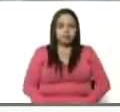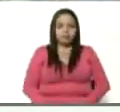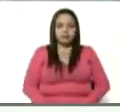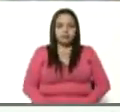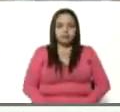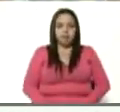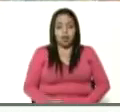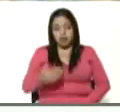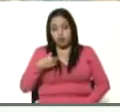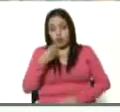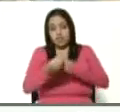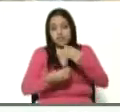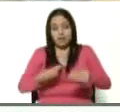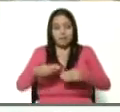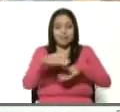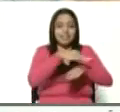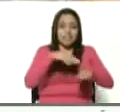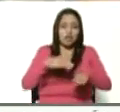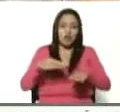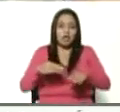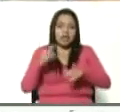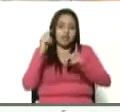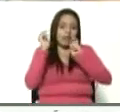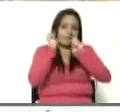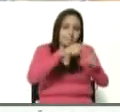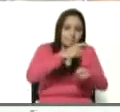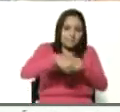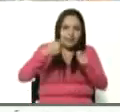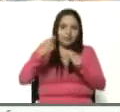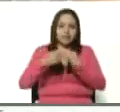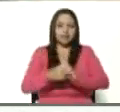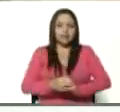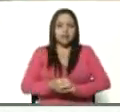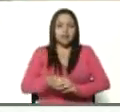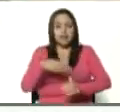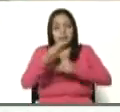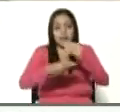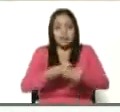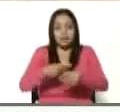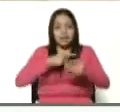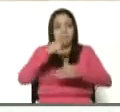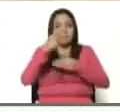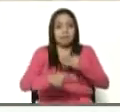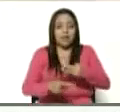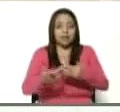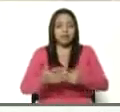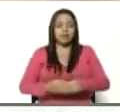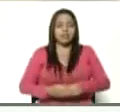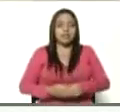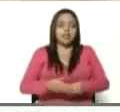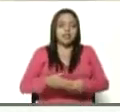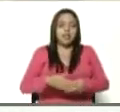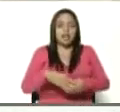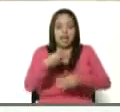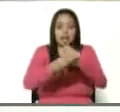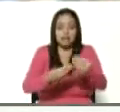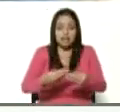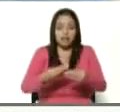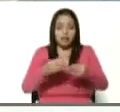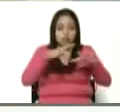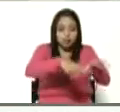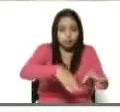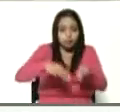creé el Ministerio de Pesca para dedicar solo al plan de producción, distribución y